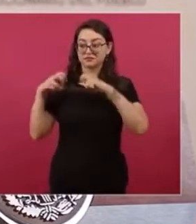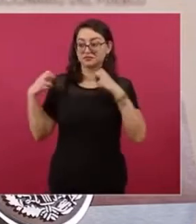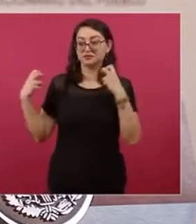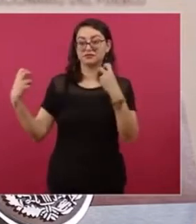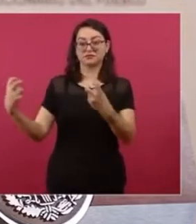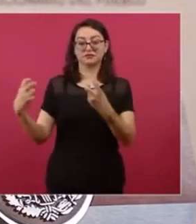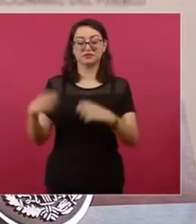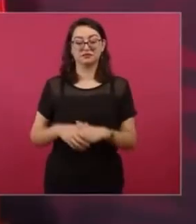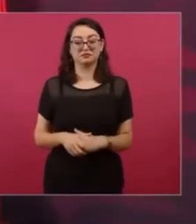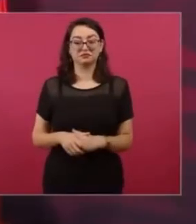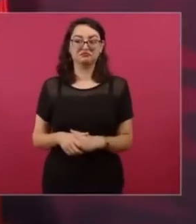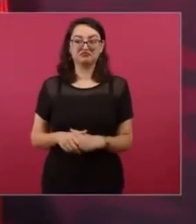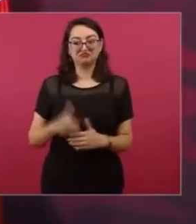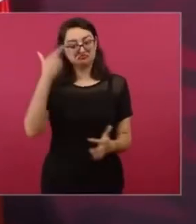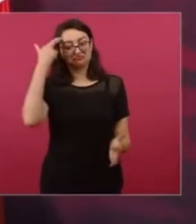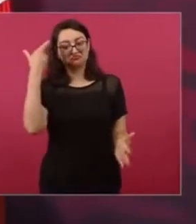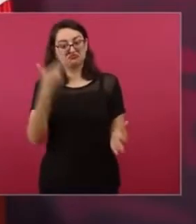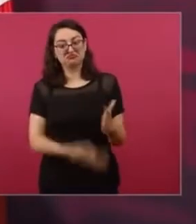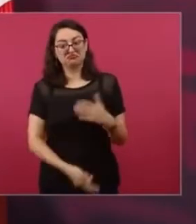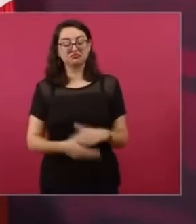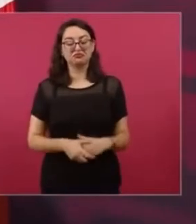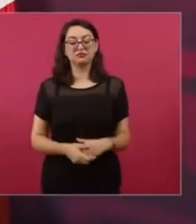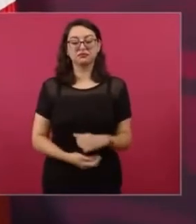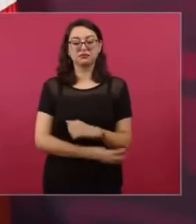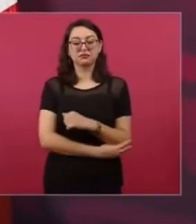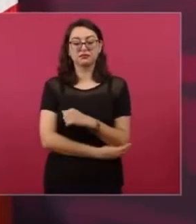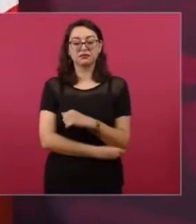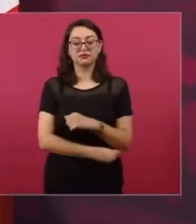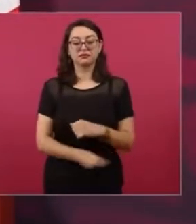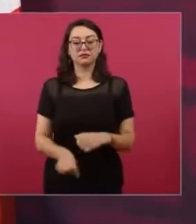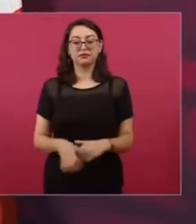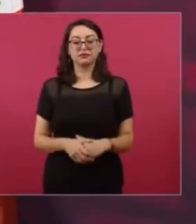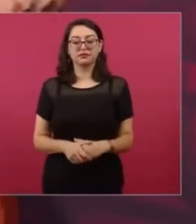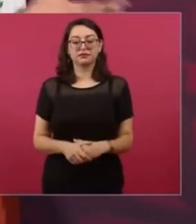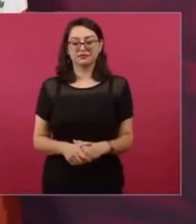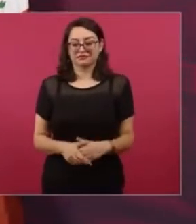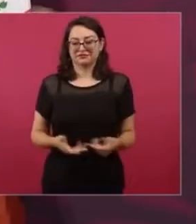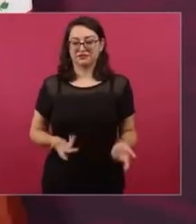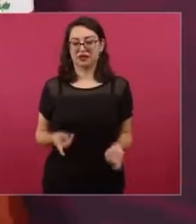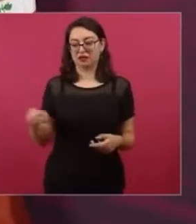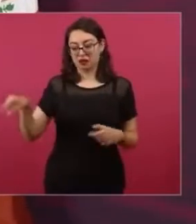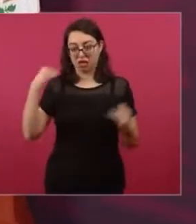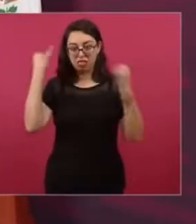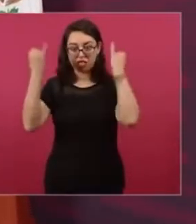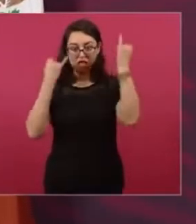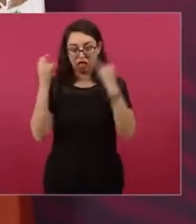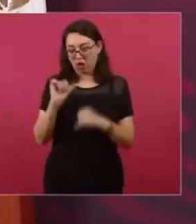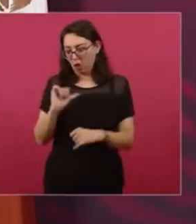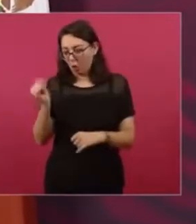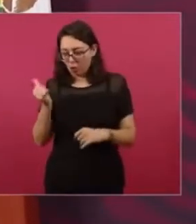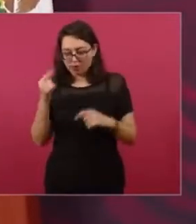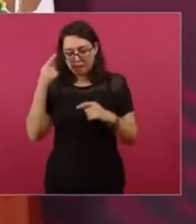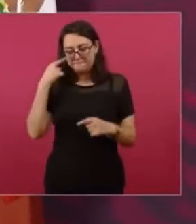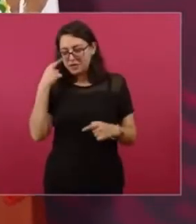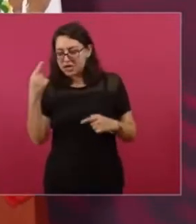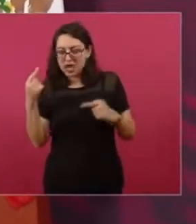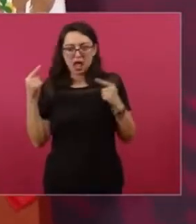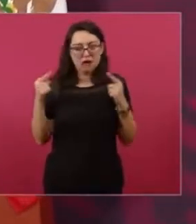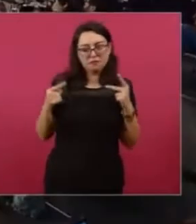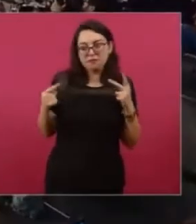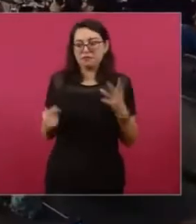porque ¿qué interpretación se le puede dar a un artículo